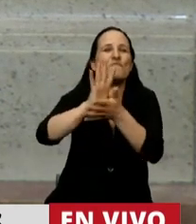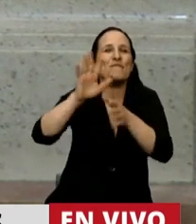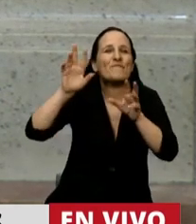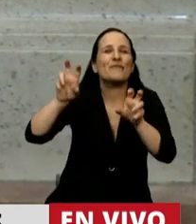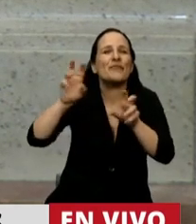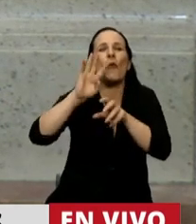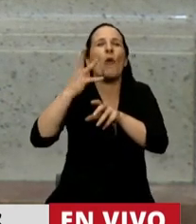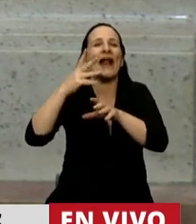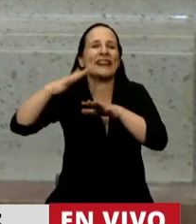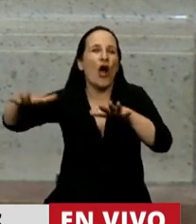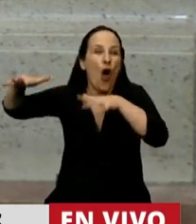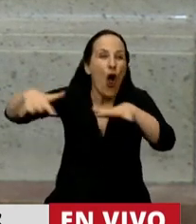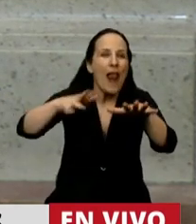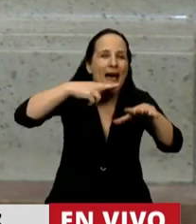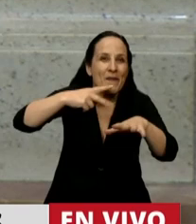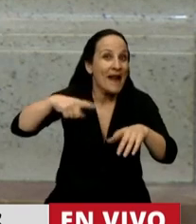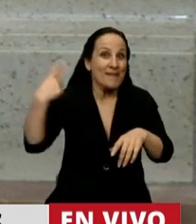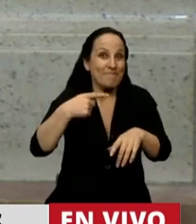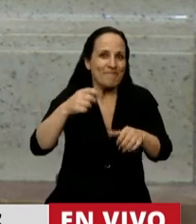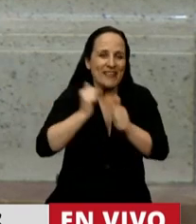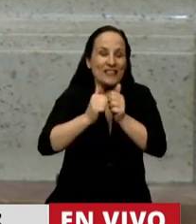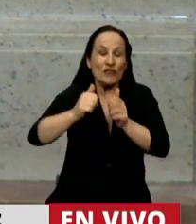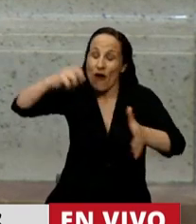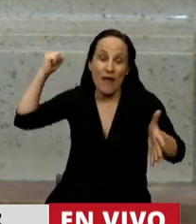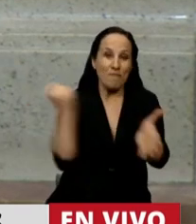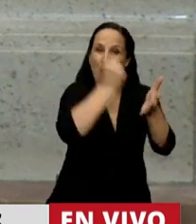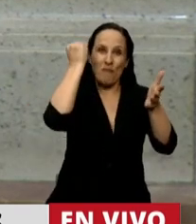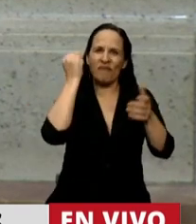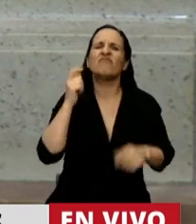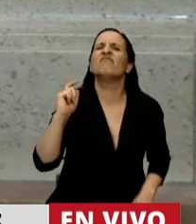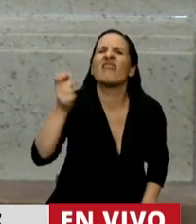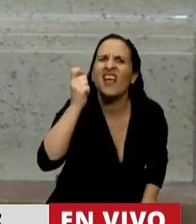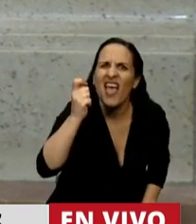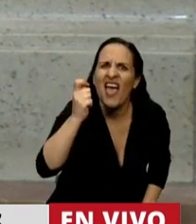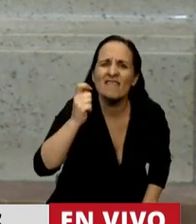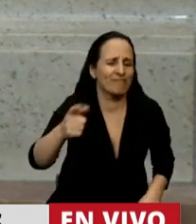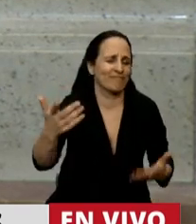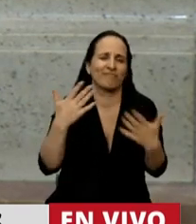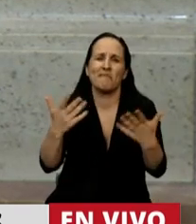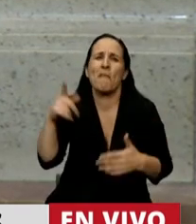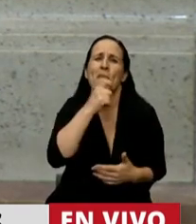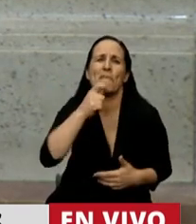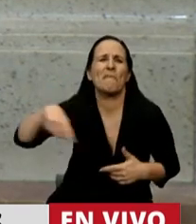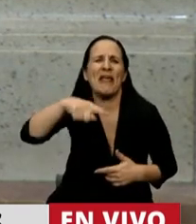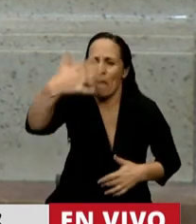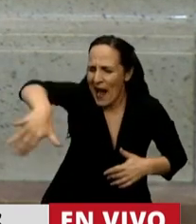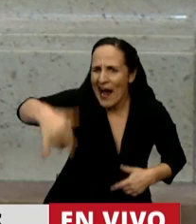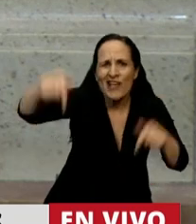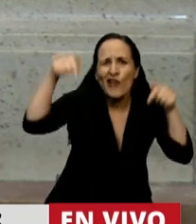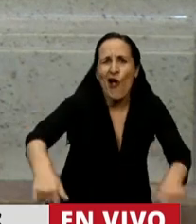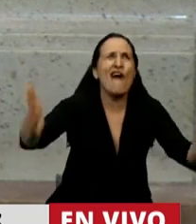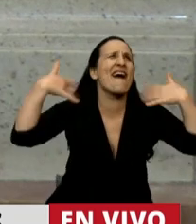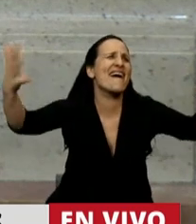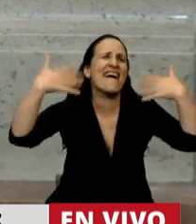estamos haciendo historia. ¿Quiénes? El empuje de las pibas que están en la calle hoy con un